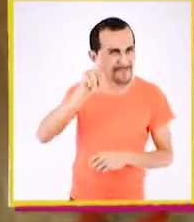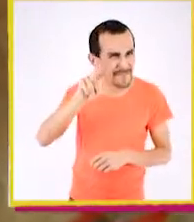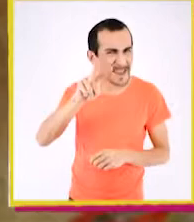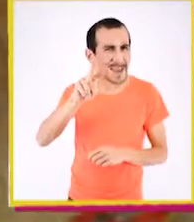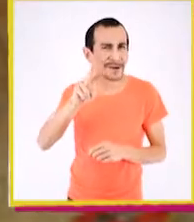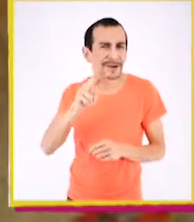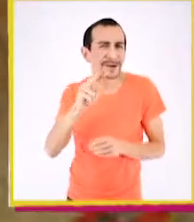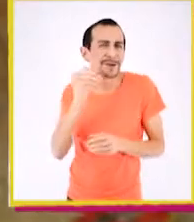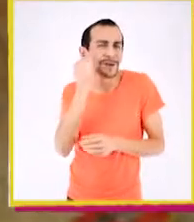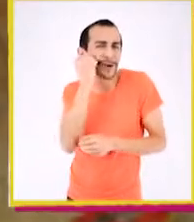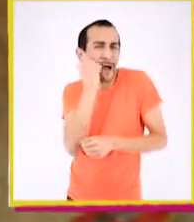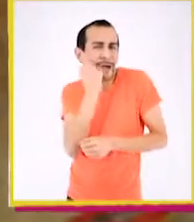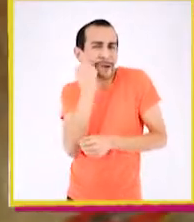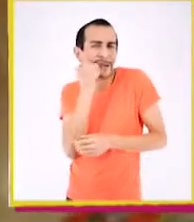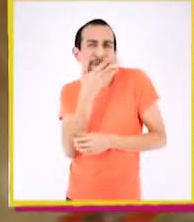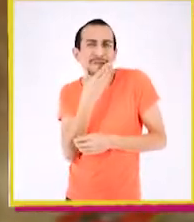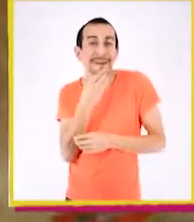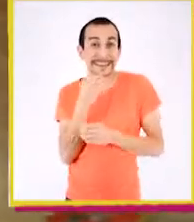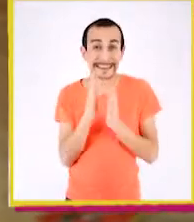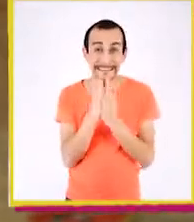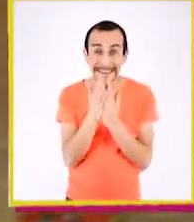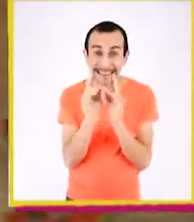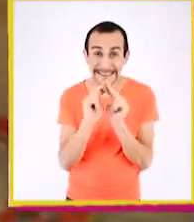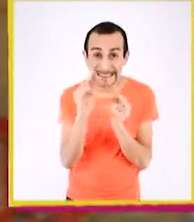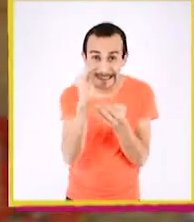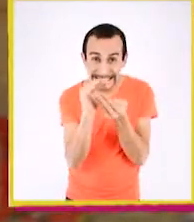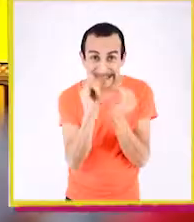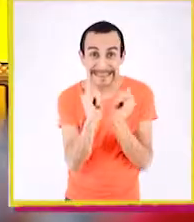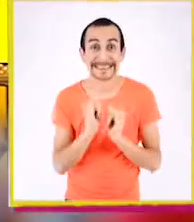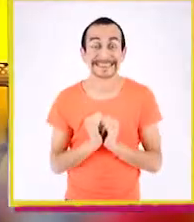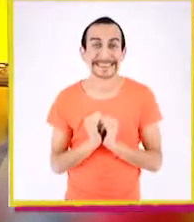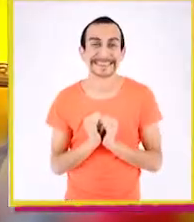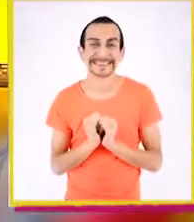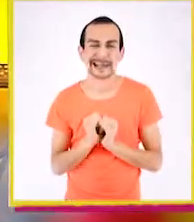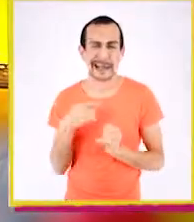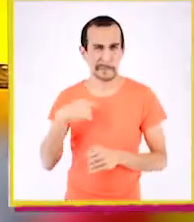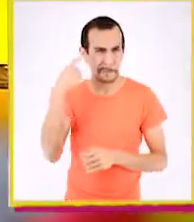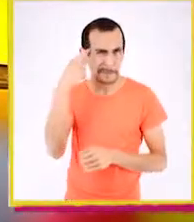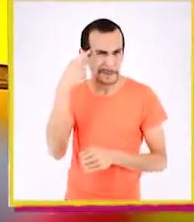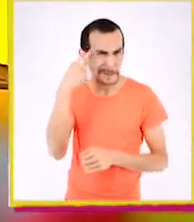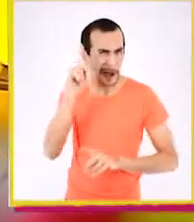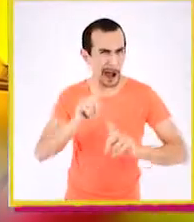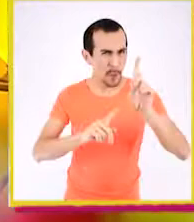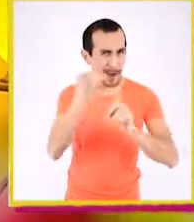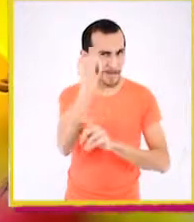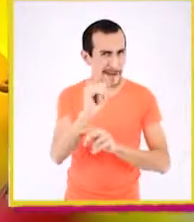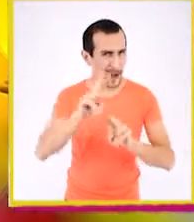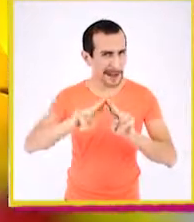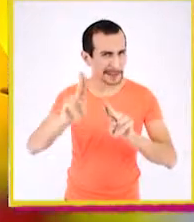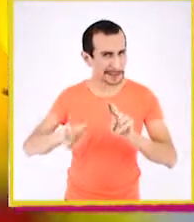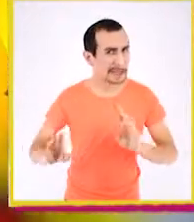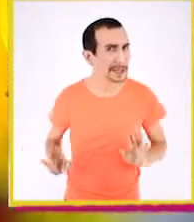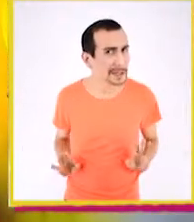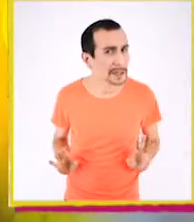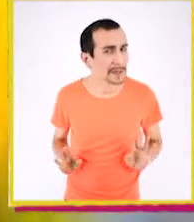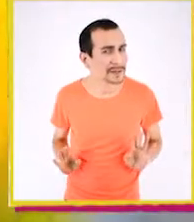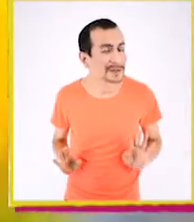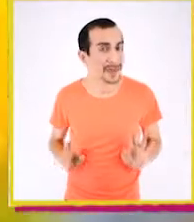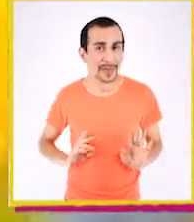fijaron en lo tiernas y lindas que serán las libretitas? ¿Han pensado alguna vez en hacer algunas?